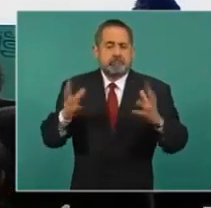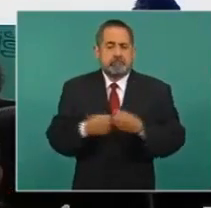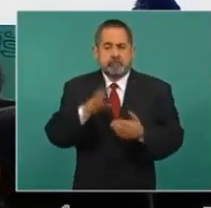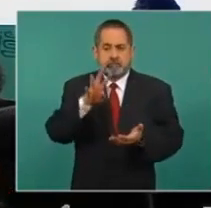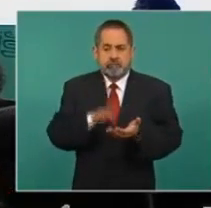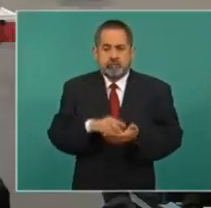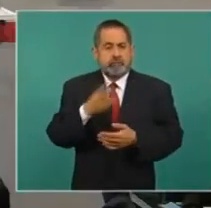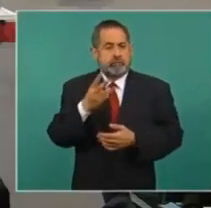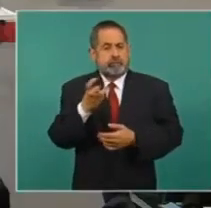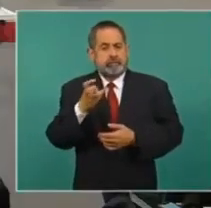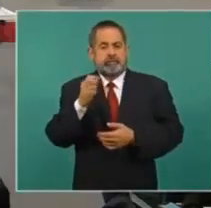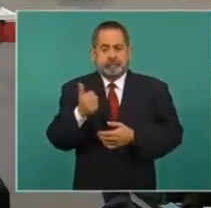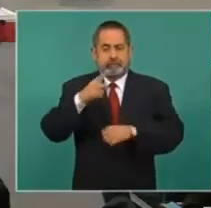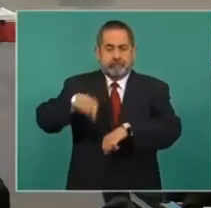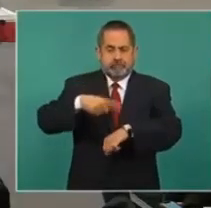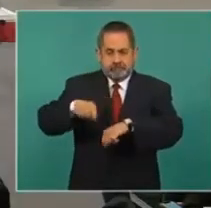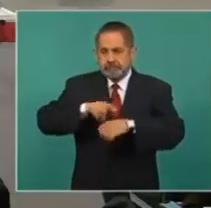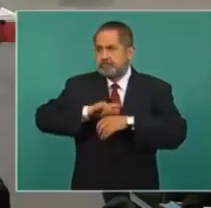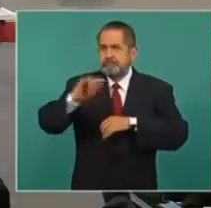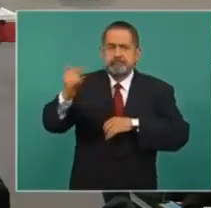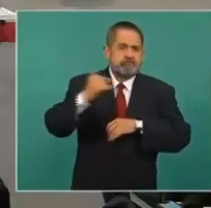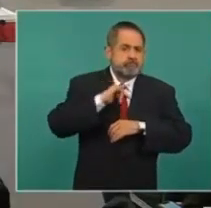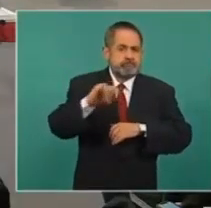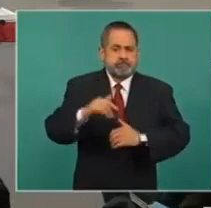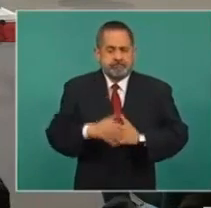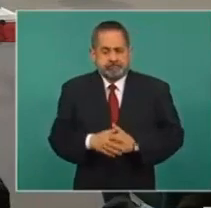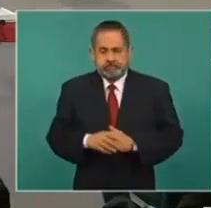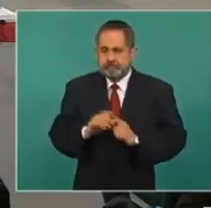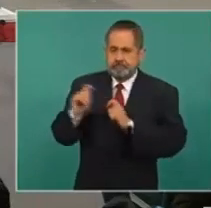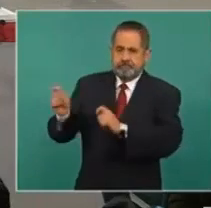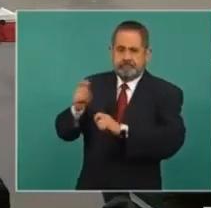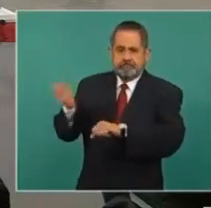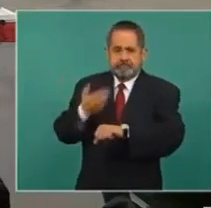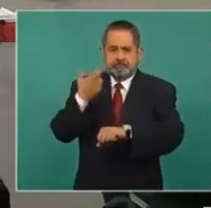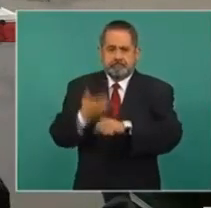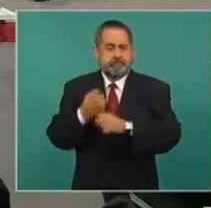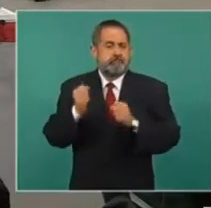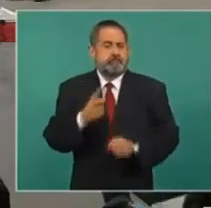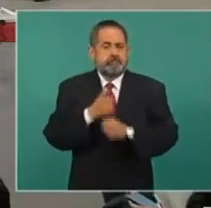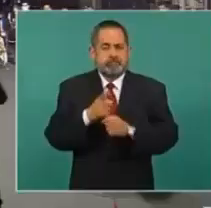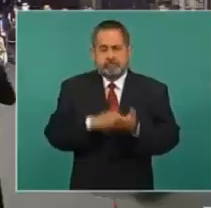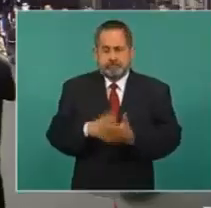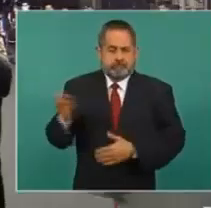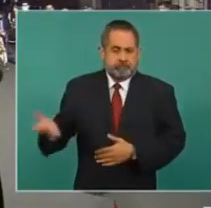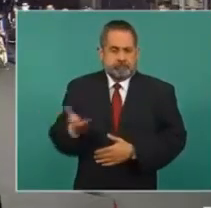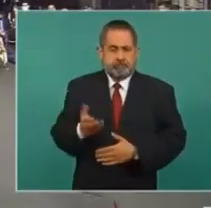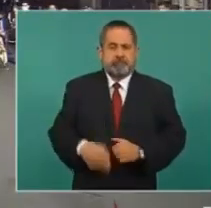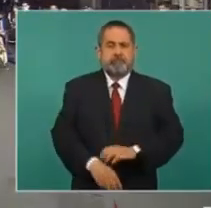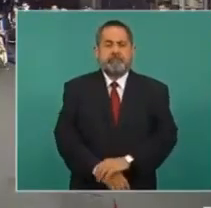mil 306 horas de vuelo. Cedo la palabra a la Secretaría de Seguridad y Protección Ciudadana. Gracias.